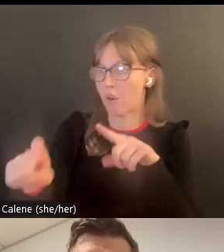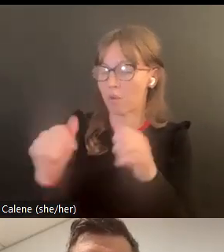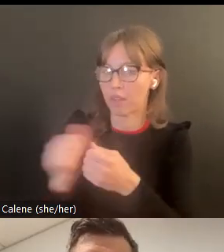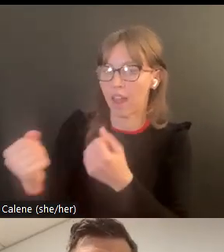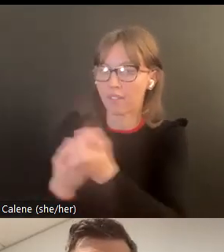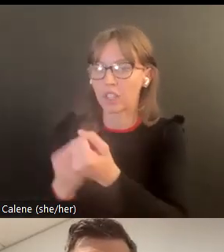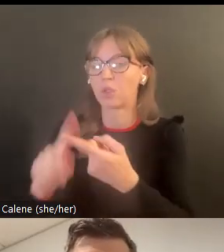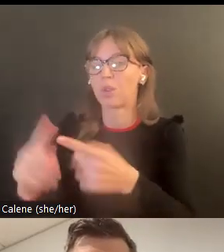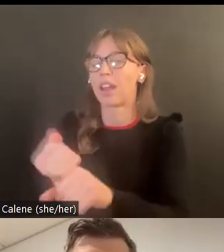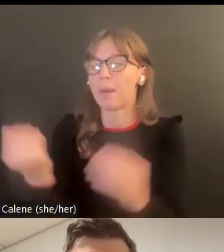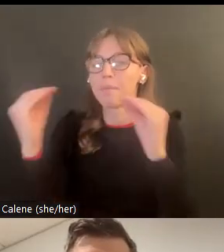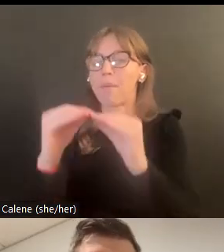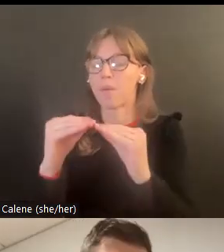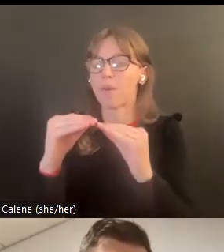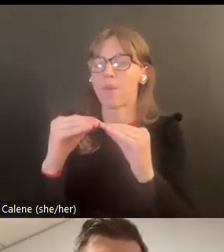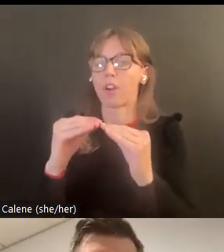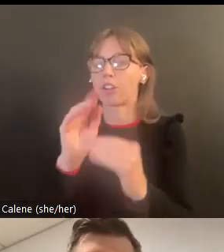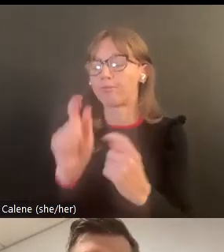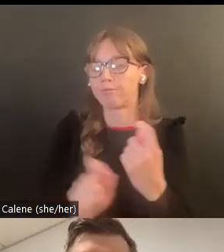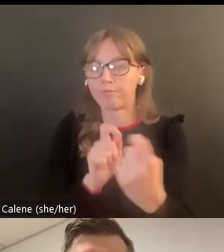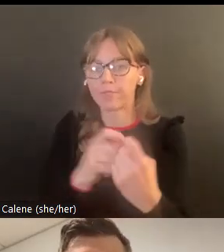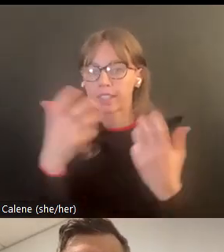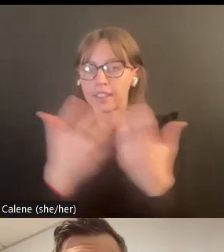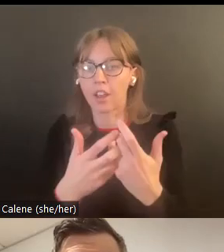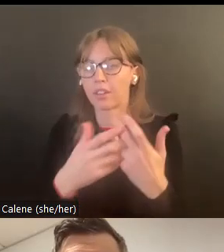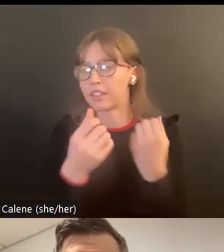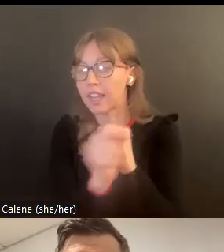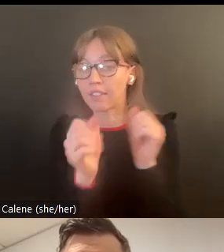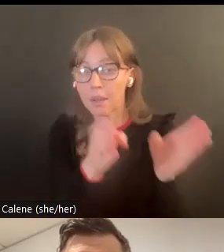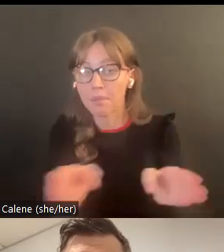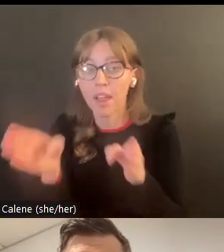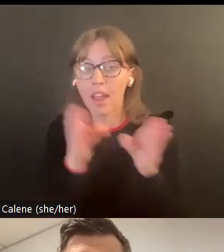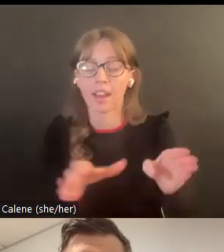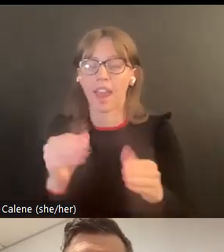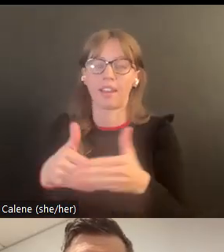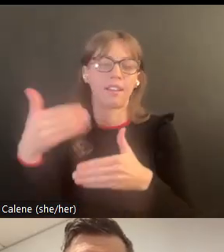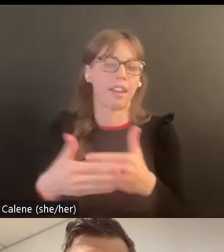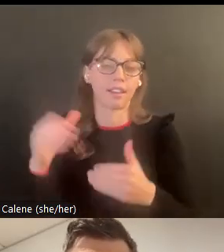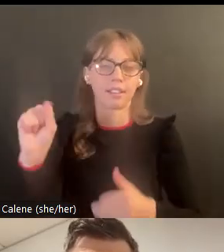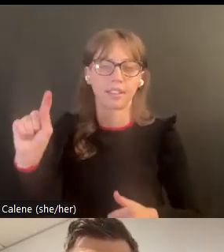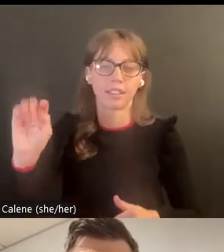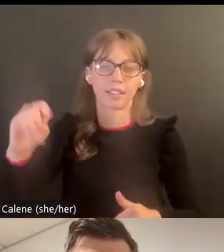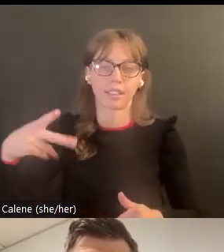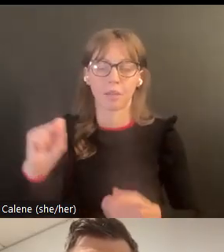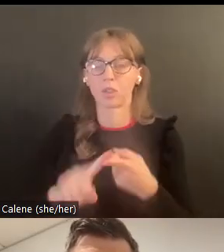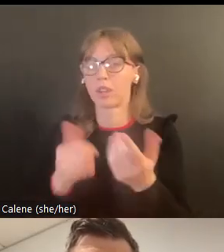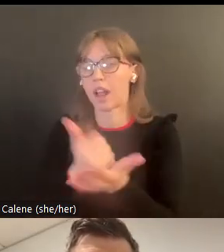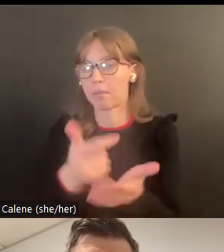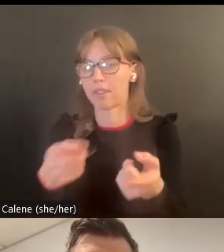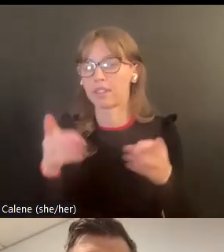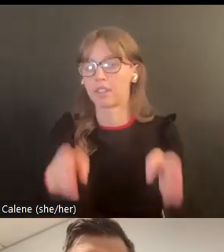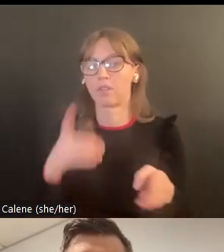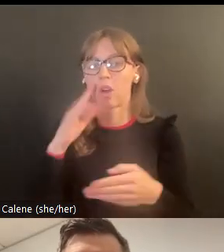el nivel de necesidad de esa llamada y mantener lo que sería la víctima en esa llamada y usar un plan de seguridad para